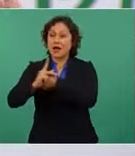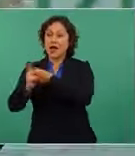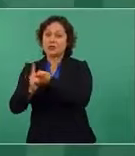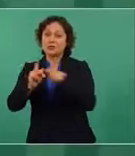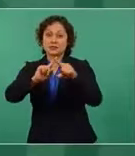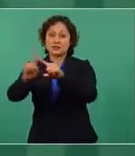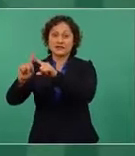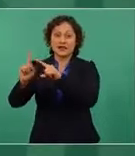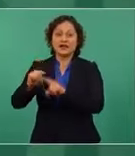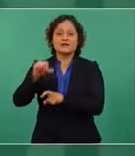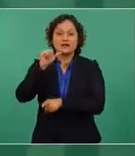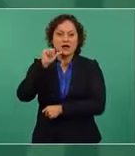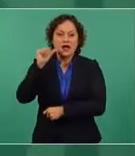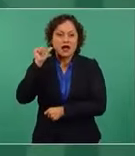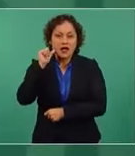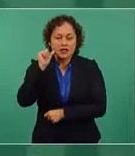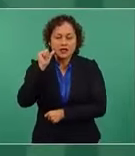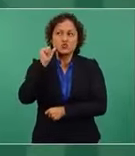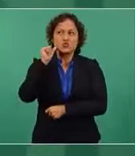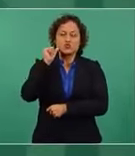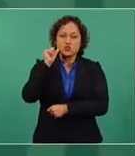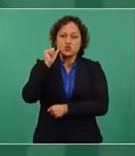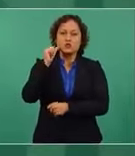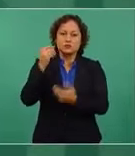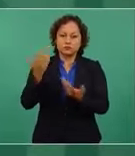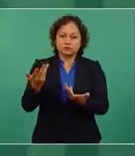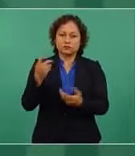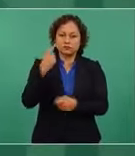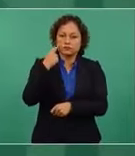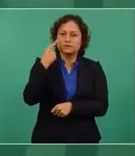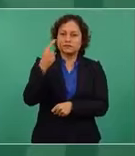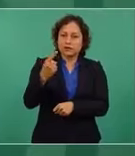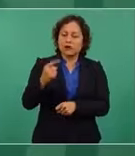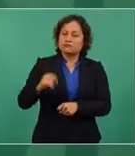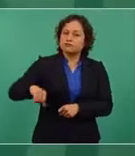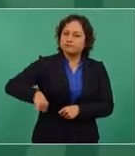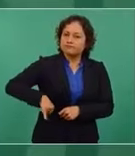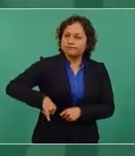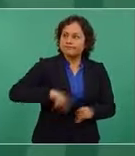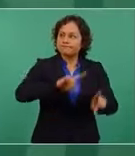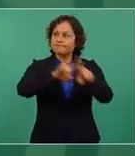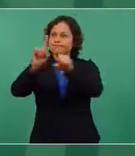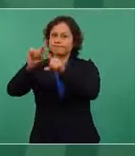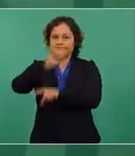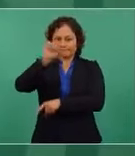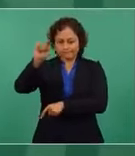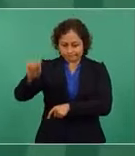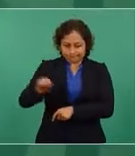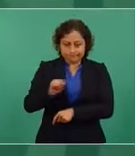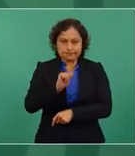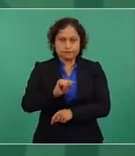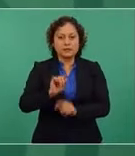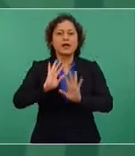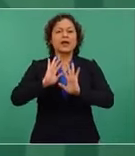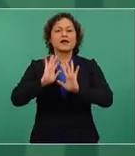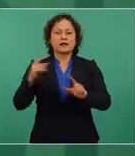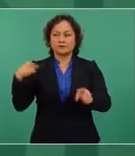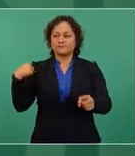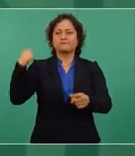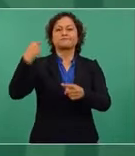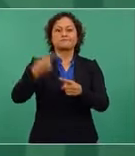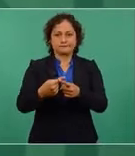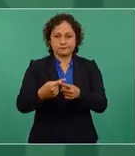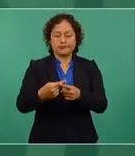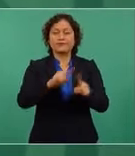apenas horas que ha transcurrido desde ese pronunciamiento. Numerosas